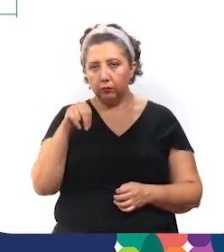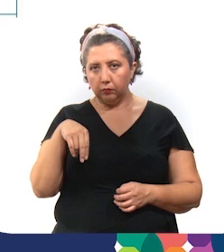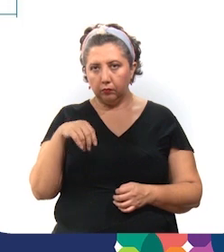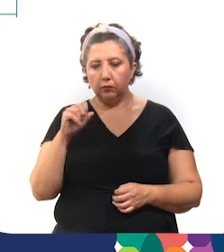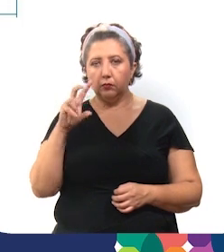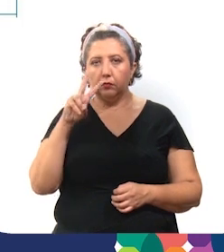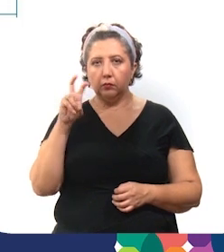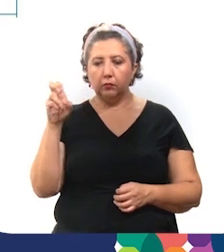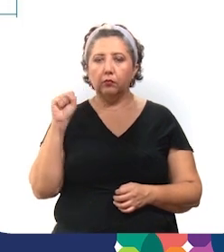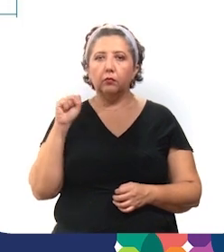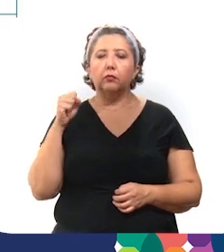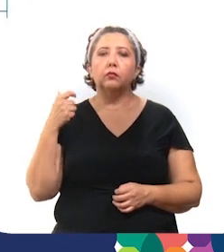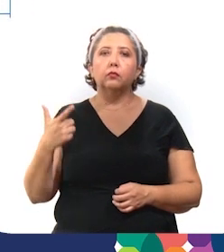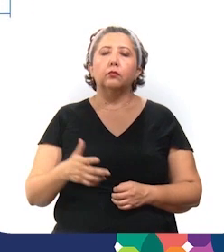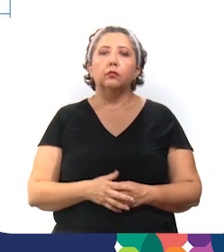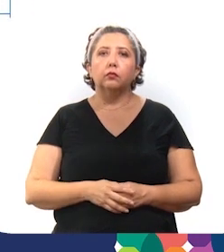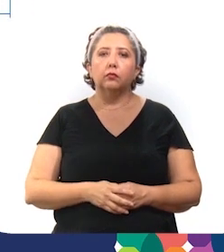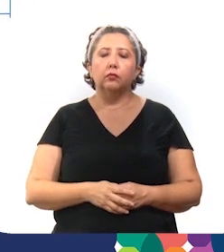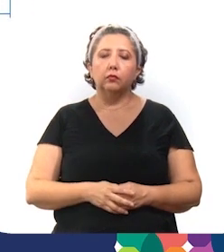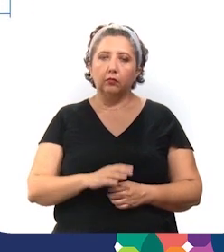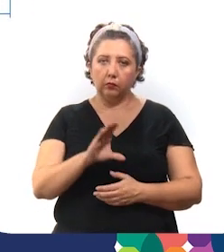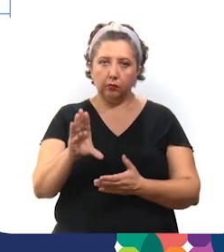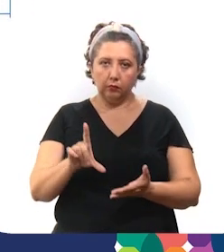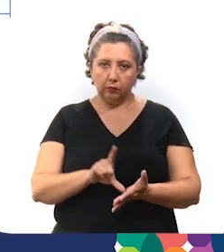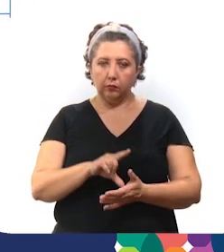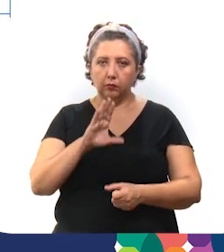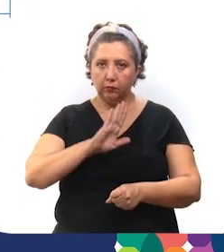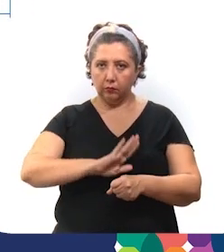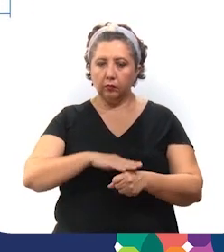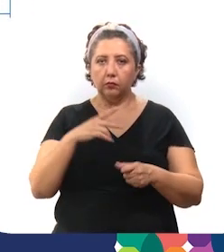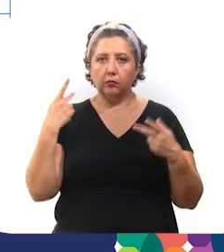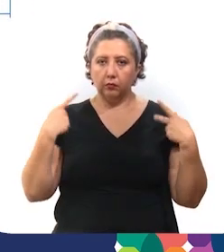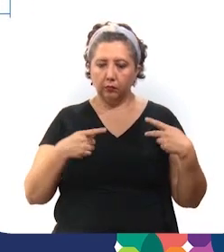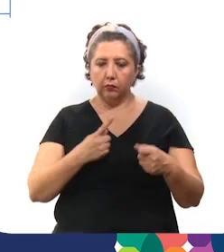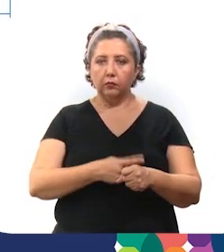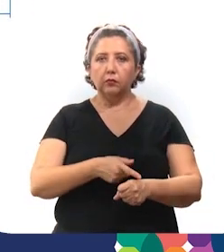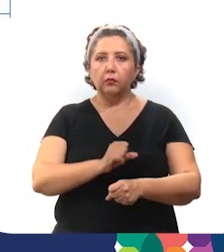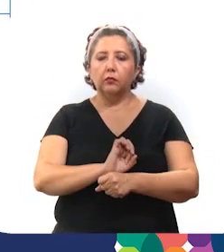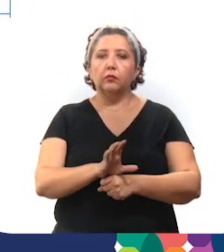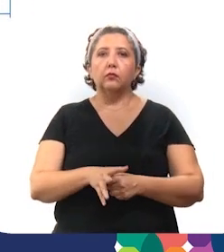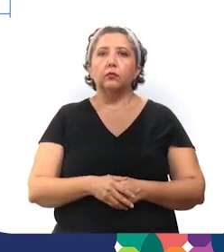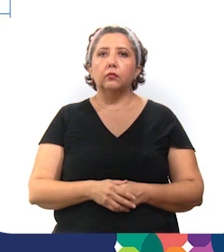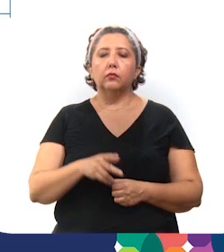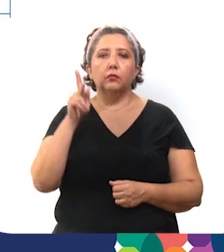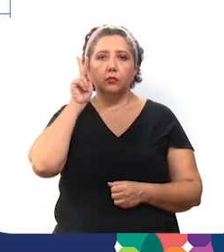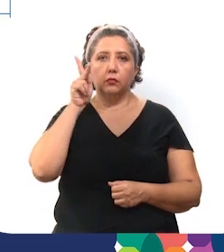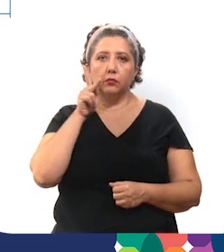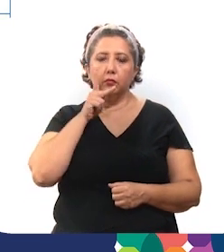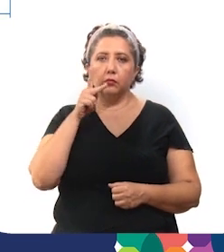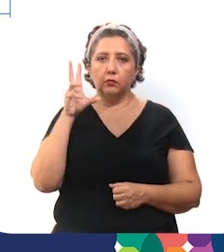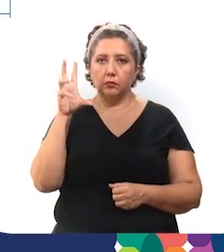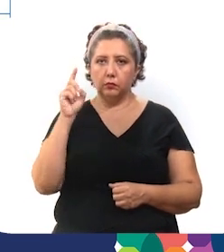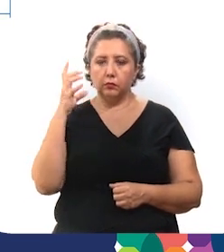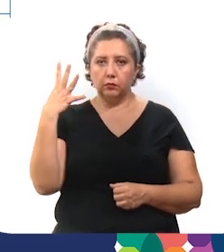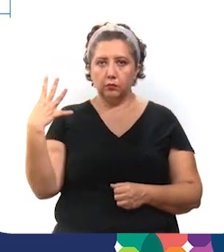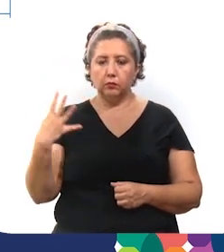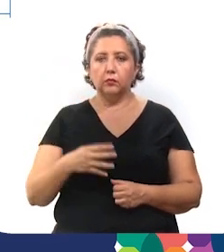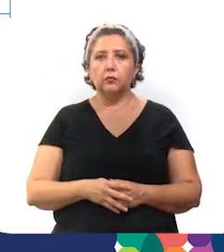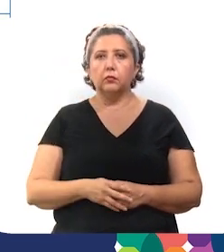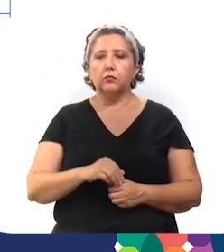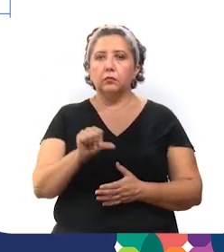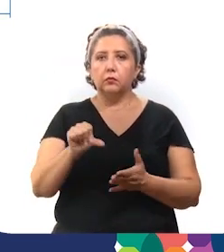con 267. Las colonias de Mérida con mayor número de personas contagiadas son Juan Pablo II con 34,